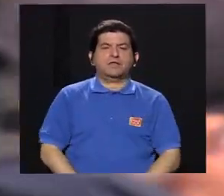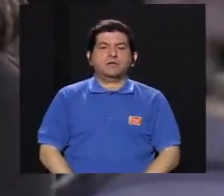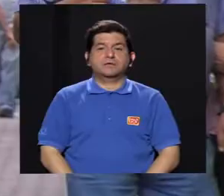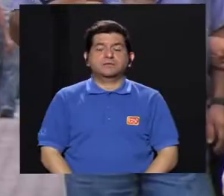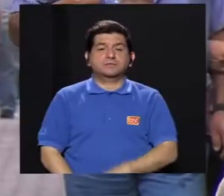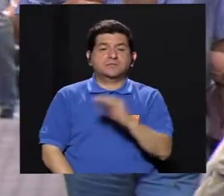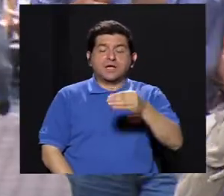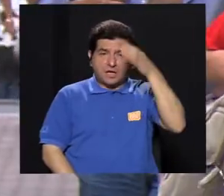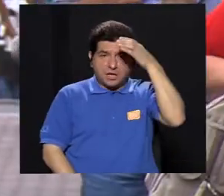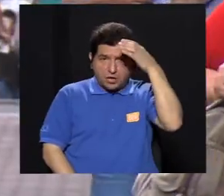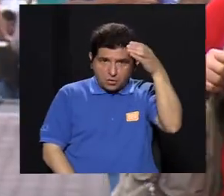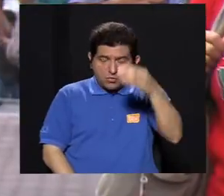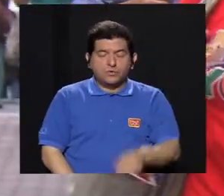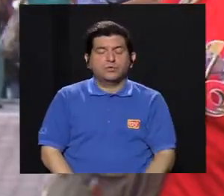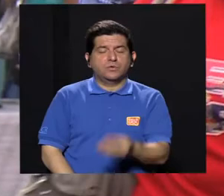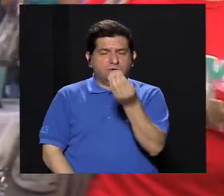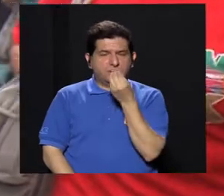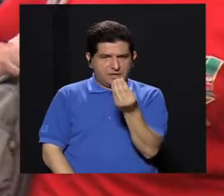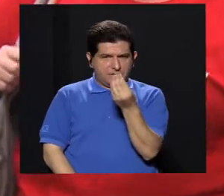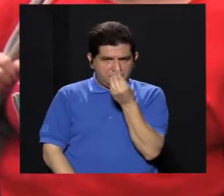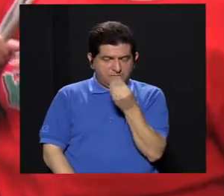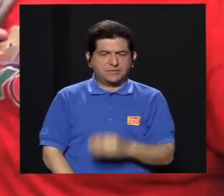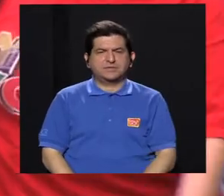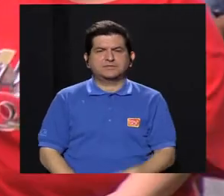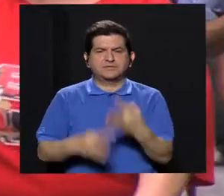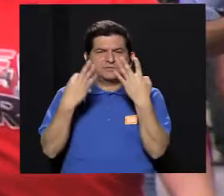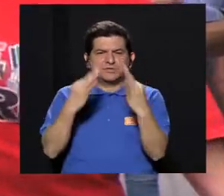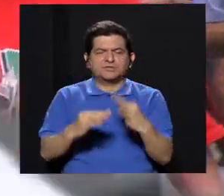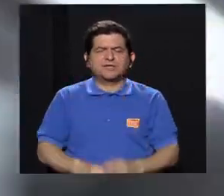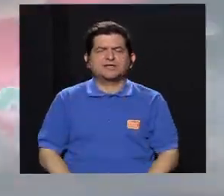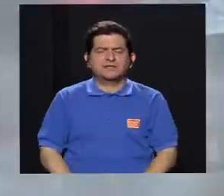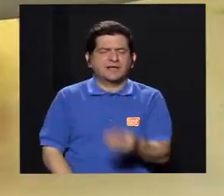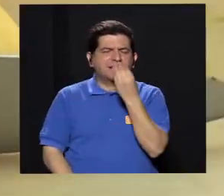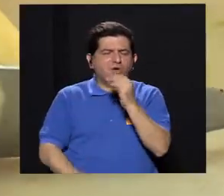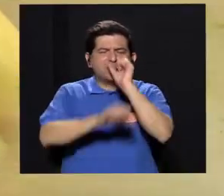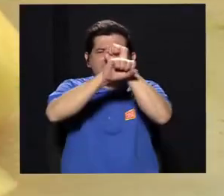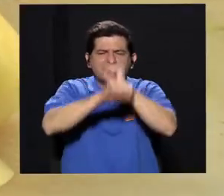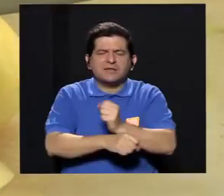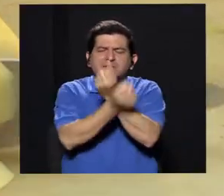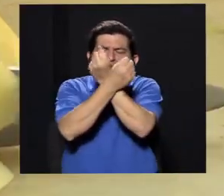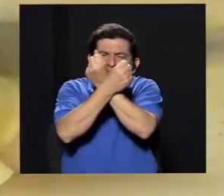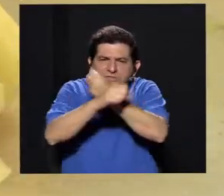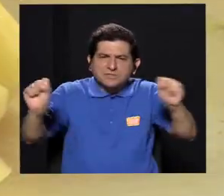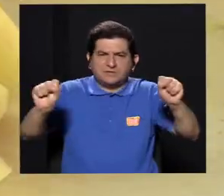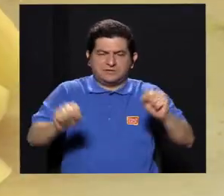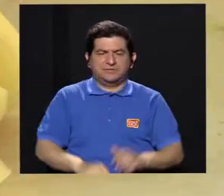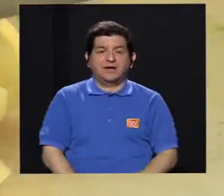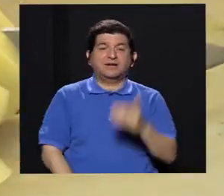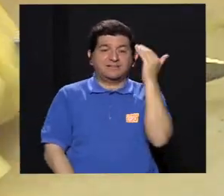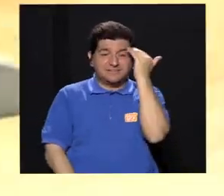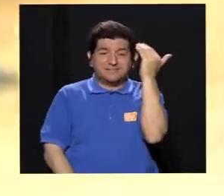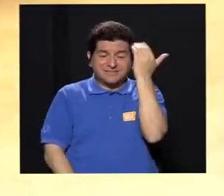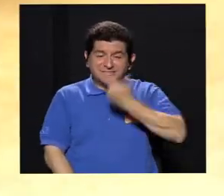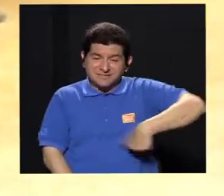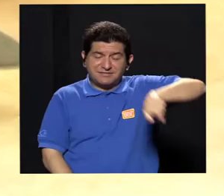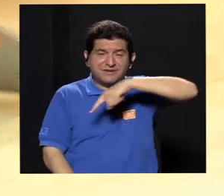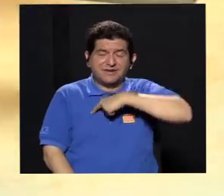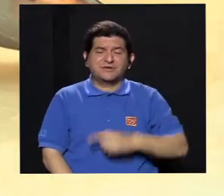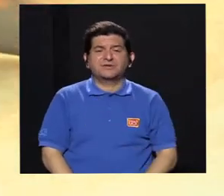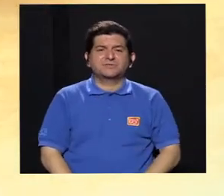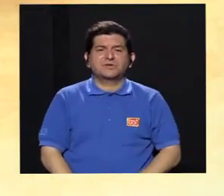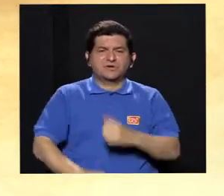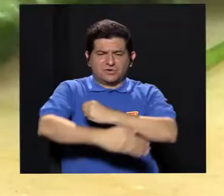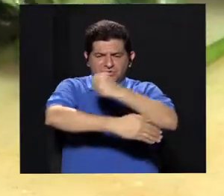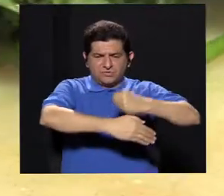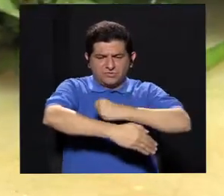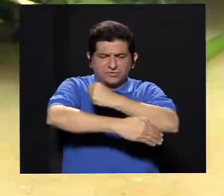infantil, en cultura, alimentación y cultura, rescate de los alimentos tradicionales, que